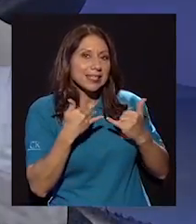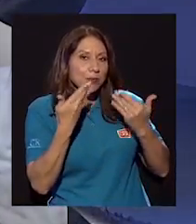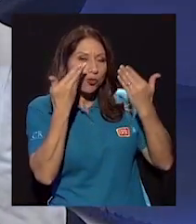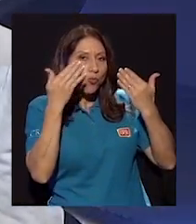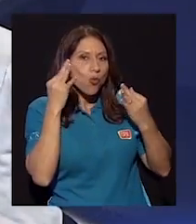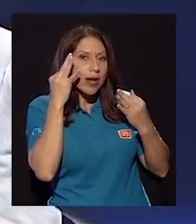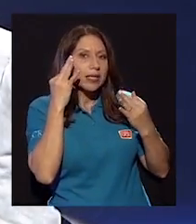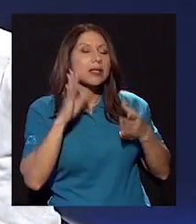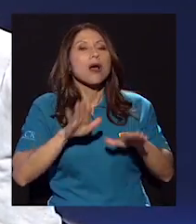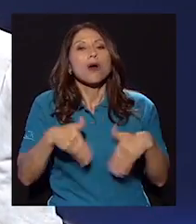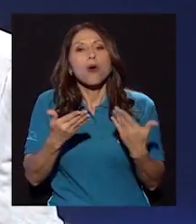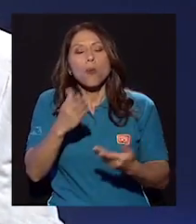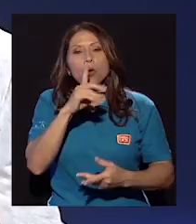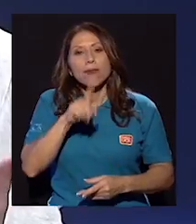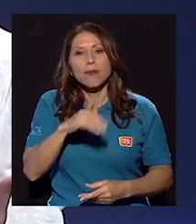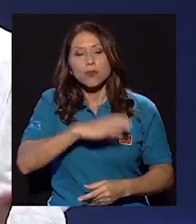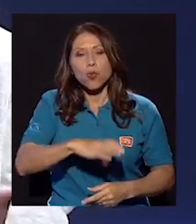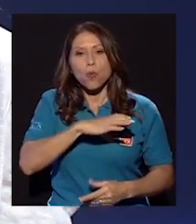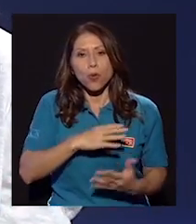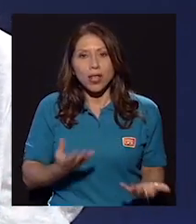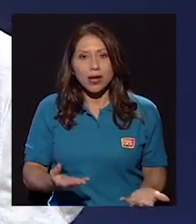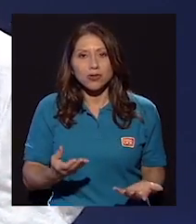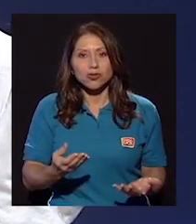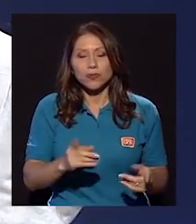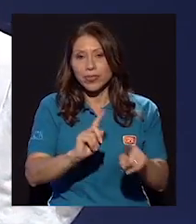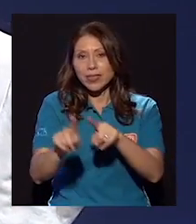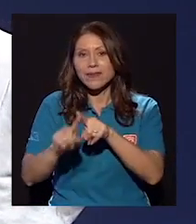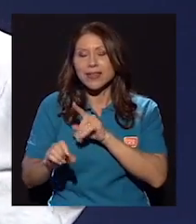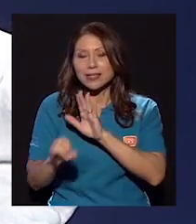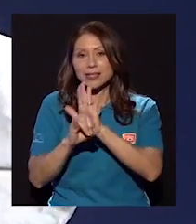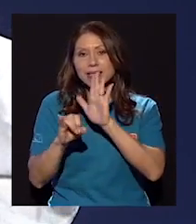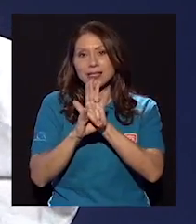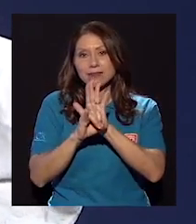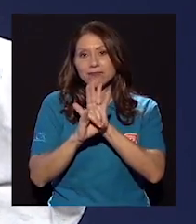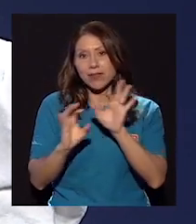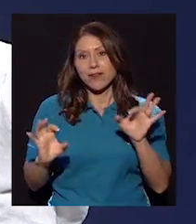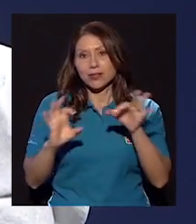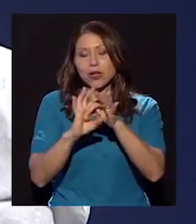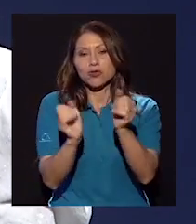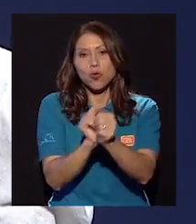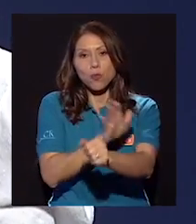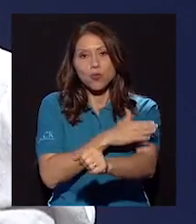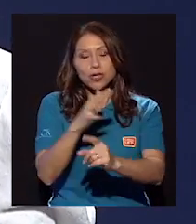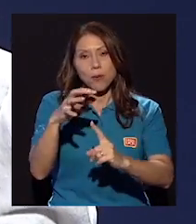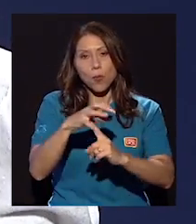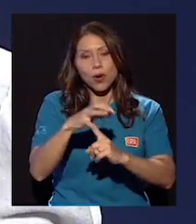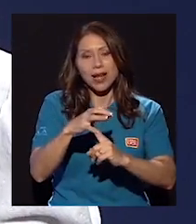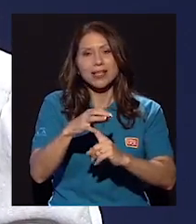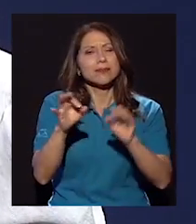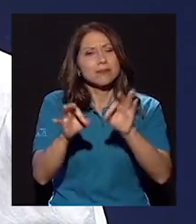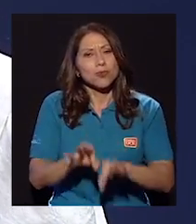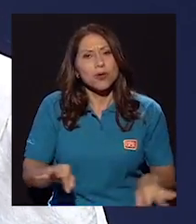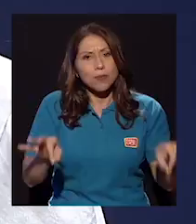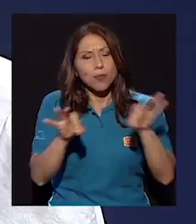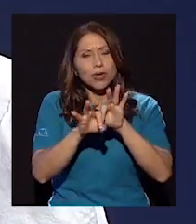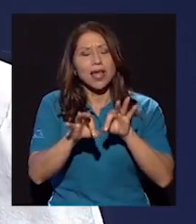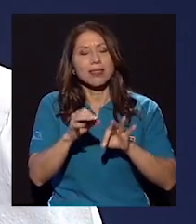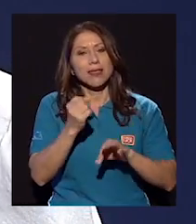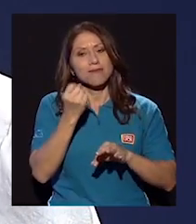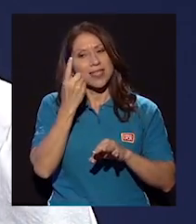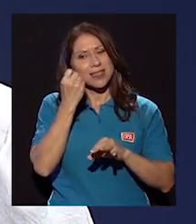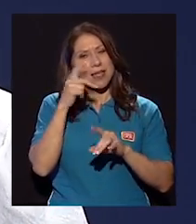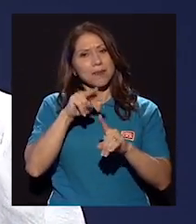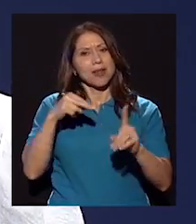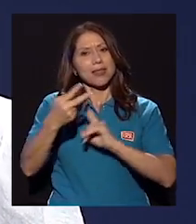de comportarnos, porque en este caso y en las identidades relacionadas con la música popular es muy importante la interpretación de